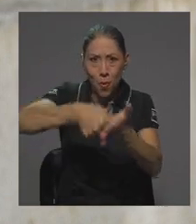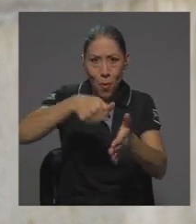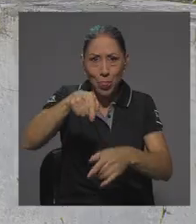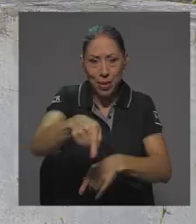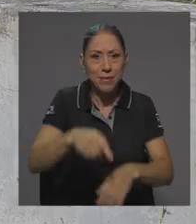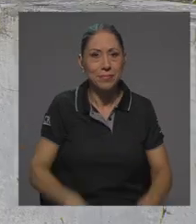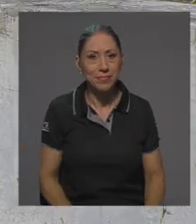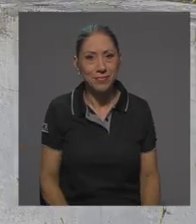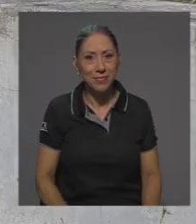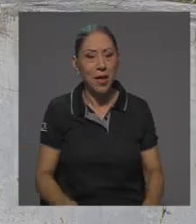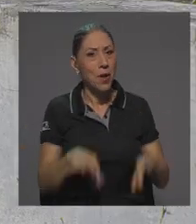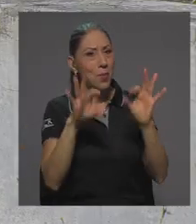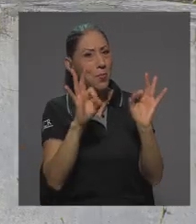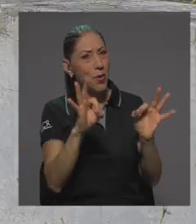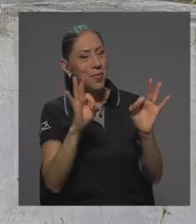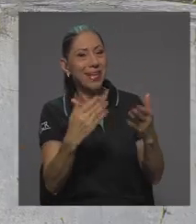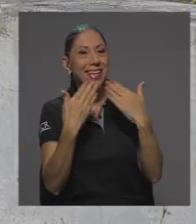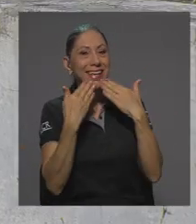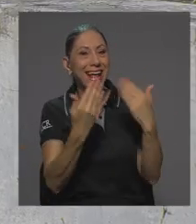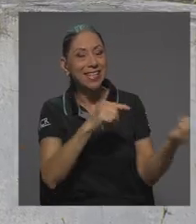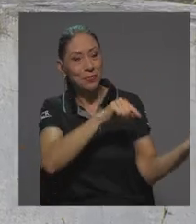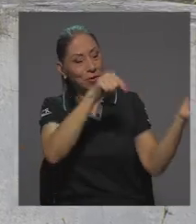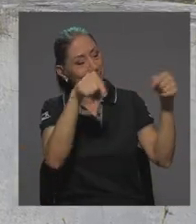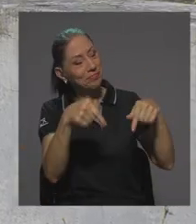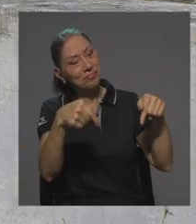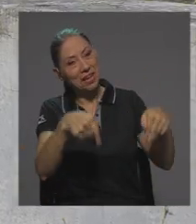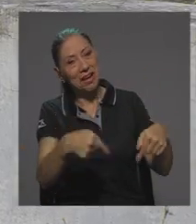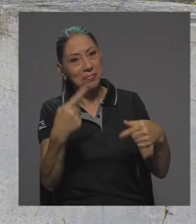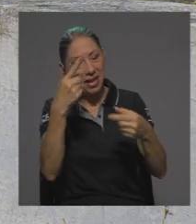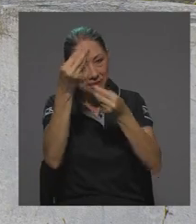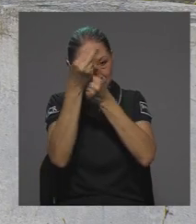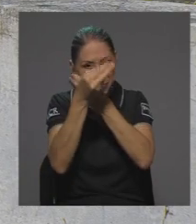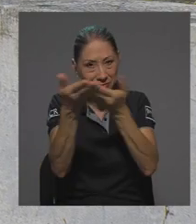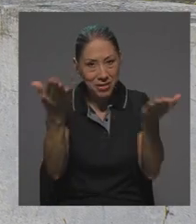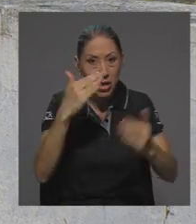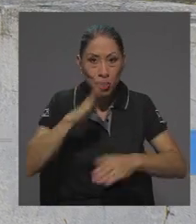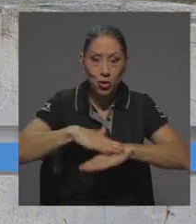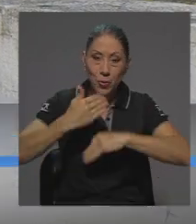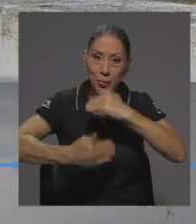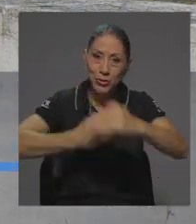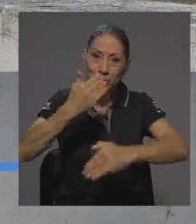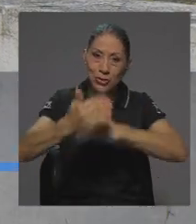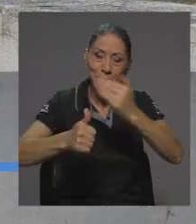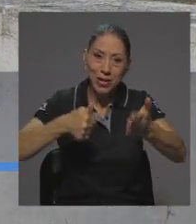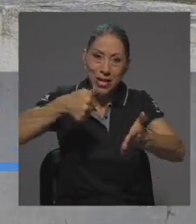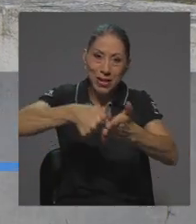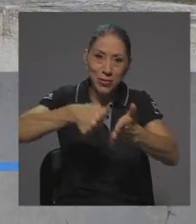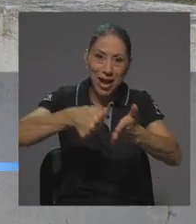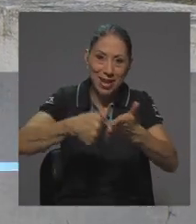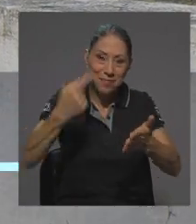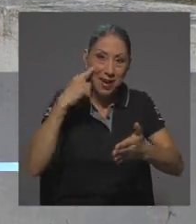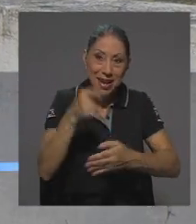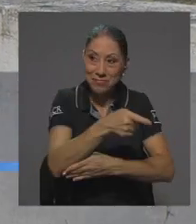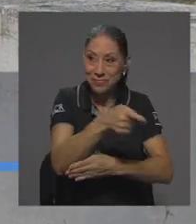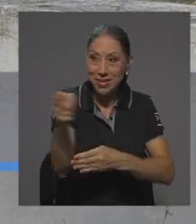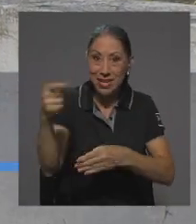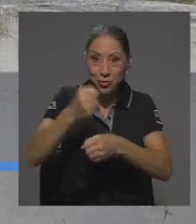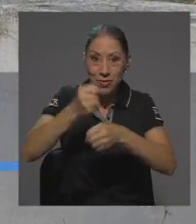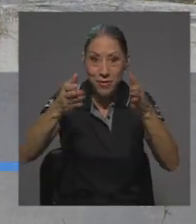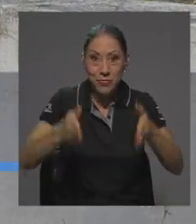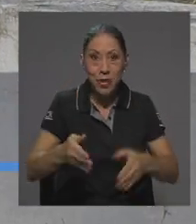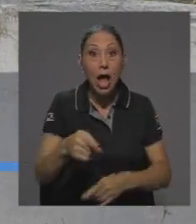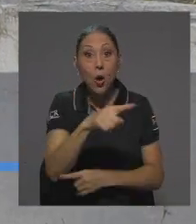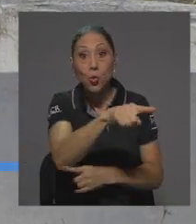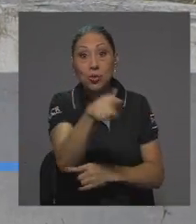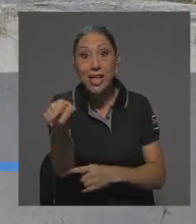proceso electoral. Muy bien, Cristian. Pues gracias por habernos acompañado acá para darle esta información del proceso electoral que se adecina a nuestros funcionarios. A